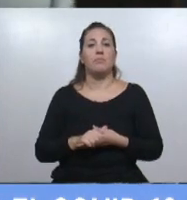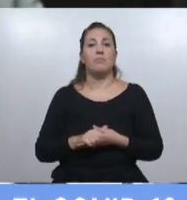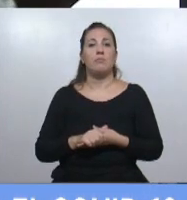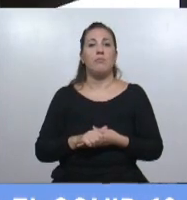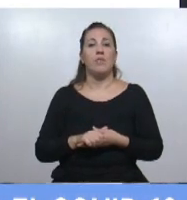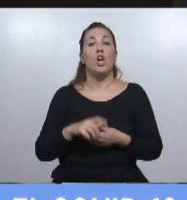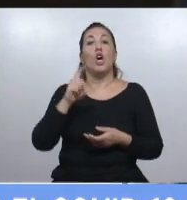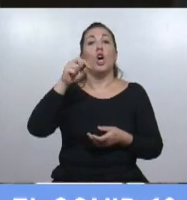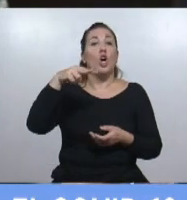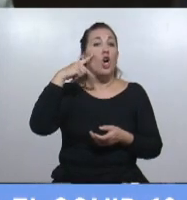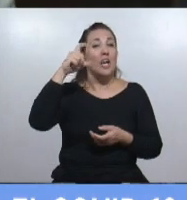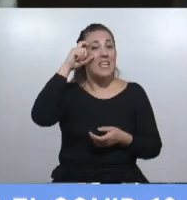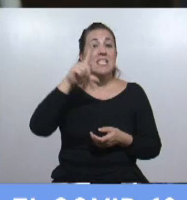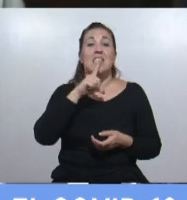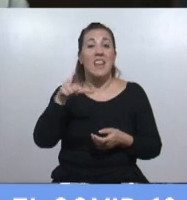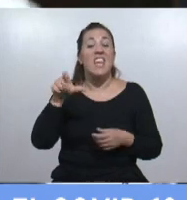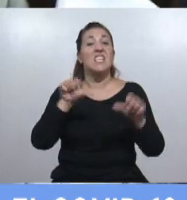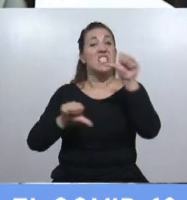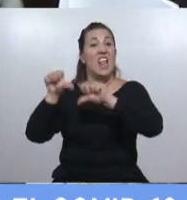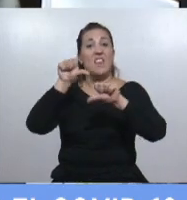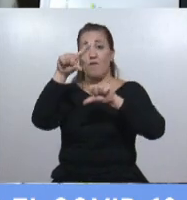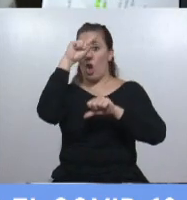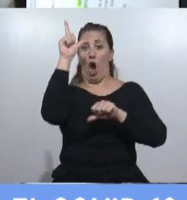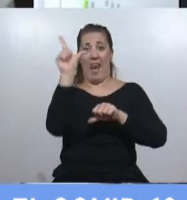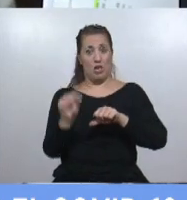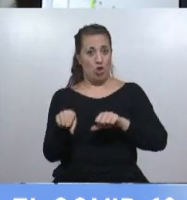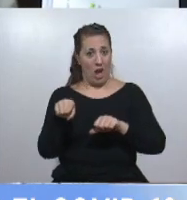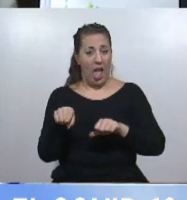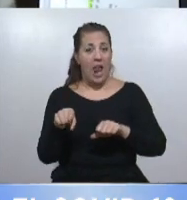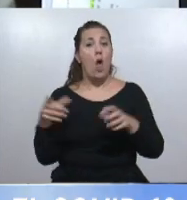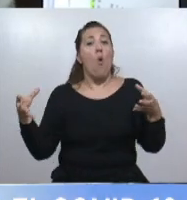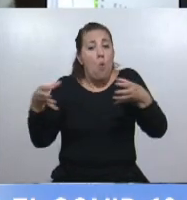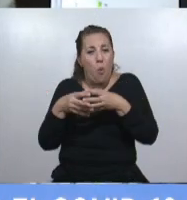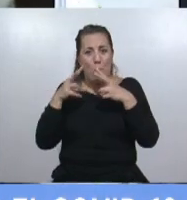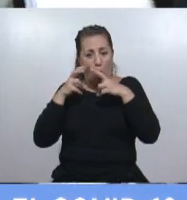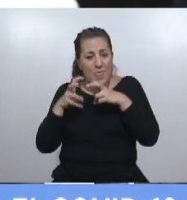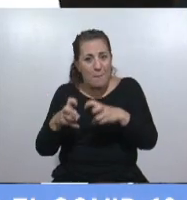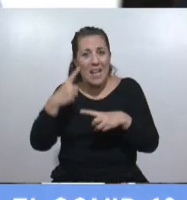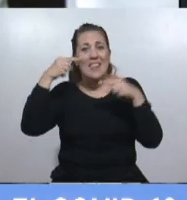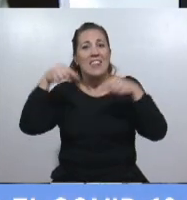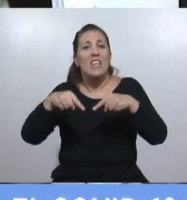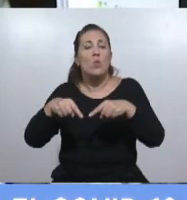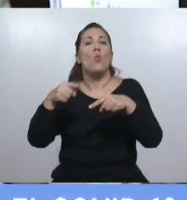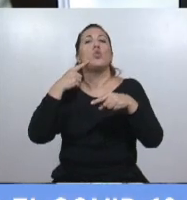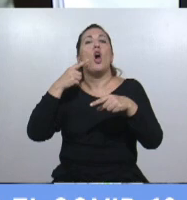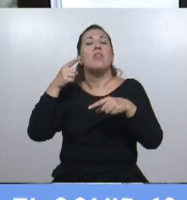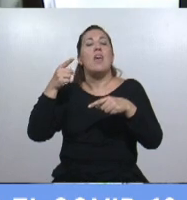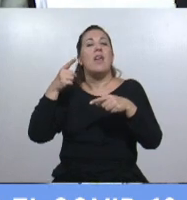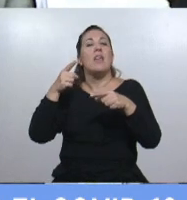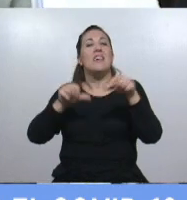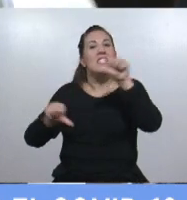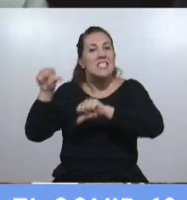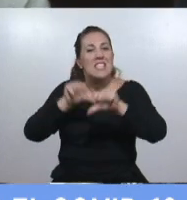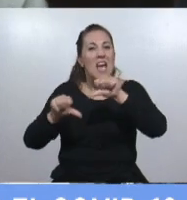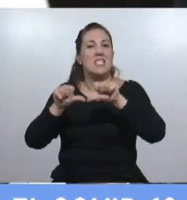el CONICET, los científicos nacionales, el grupo de investigación del Instituto de Cálculo e Instituto de